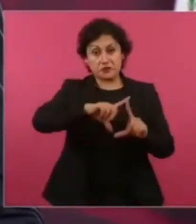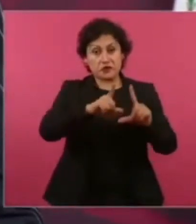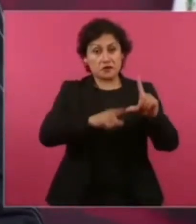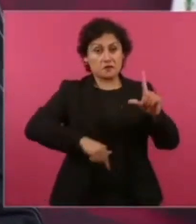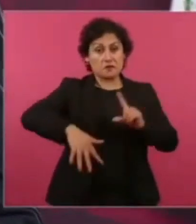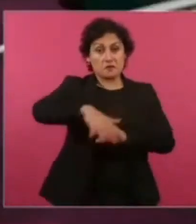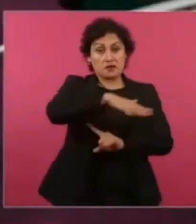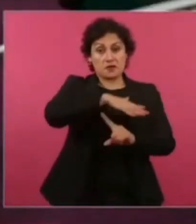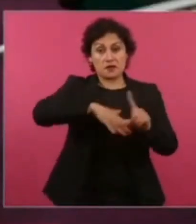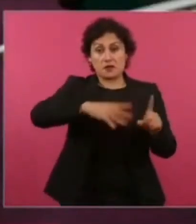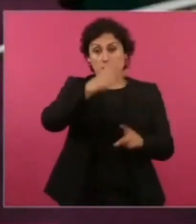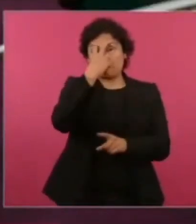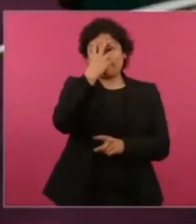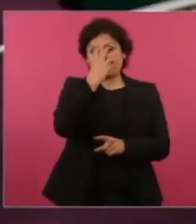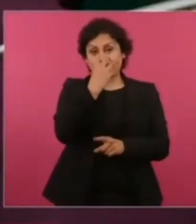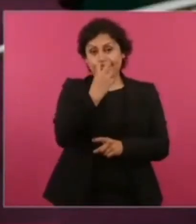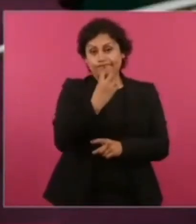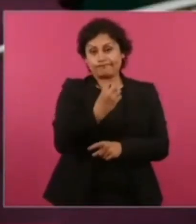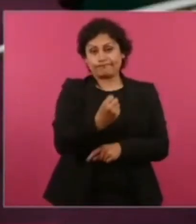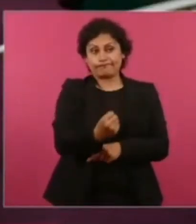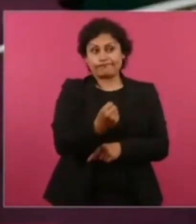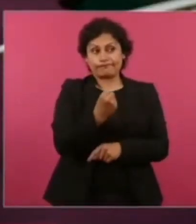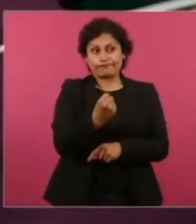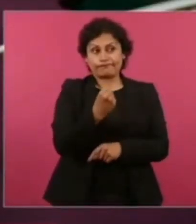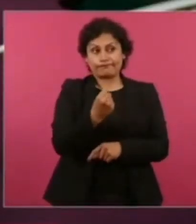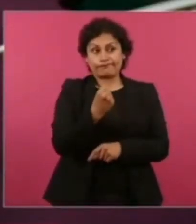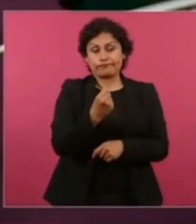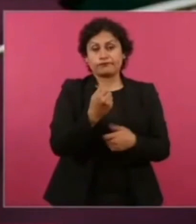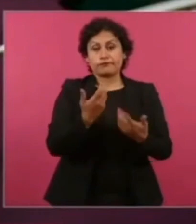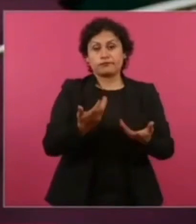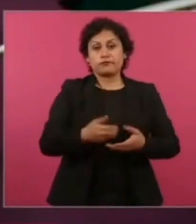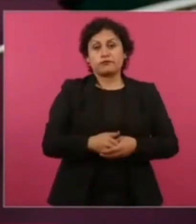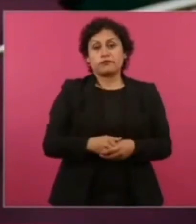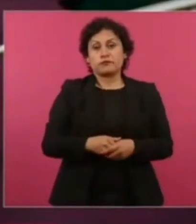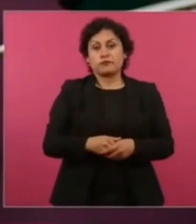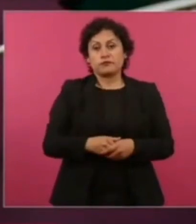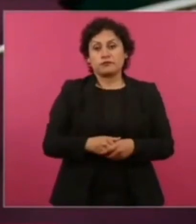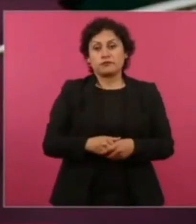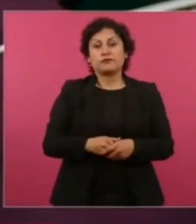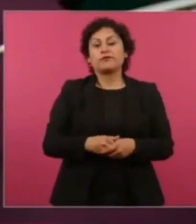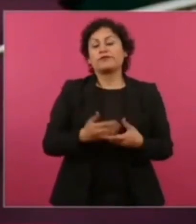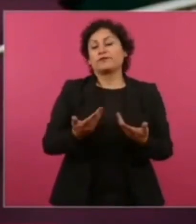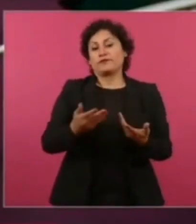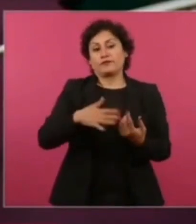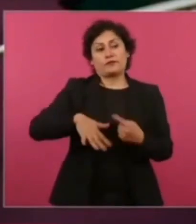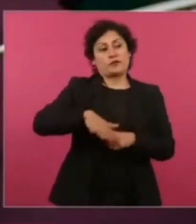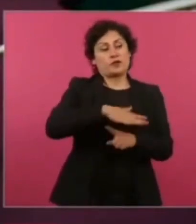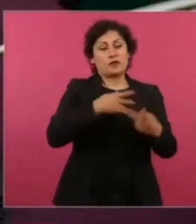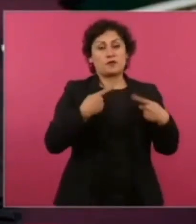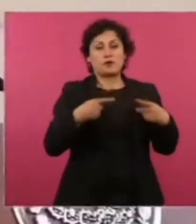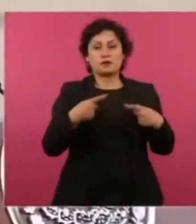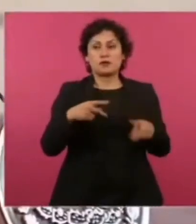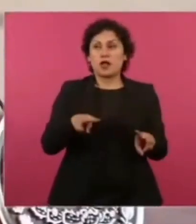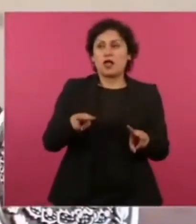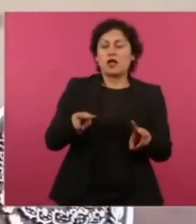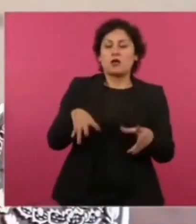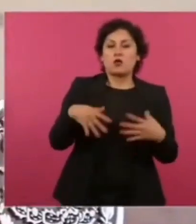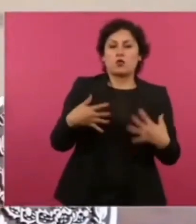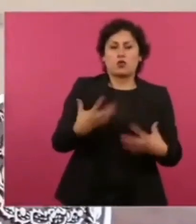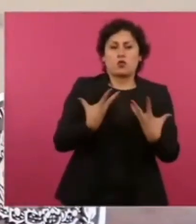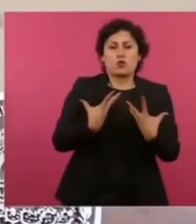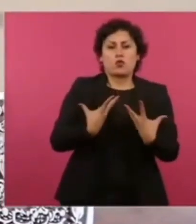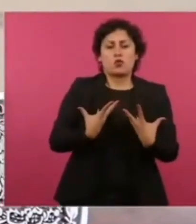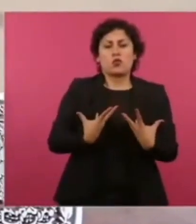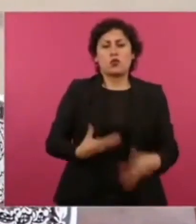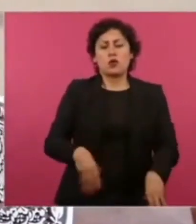y de angustia, de miedo, de temor. Por